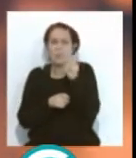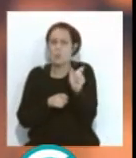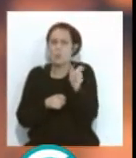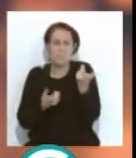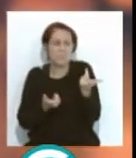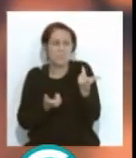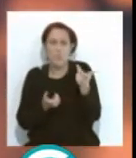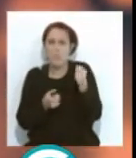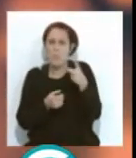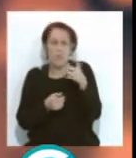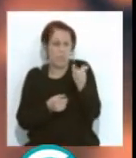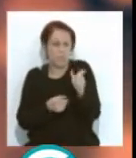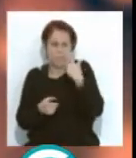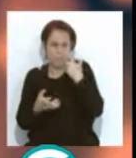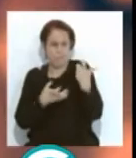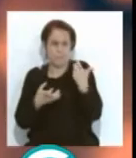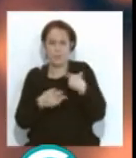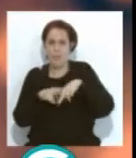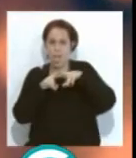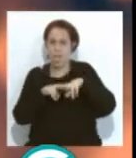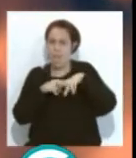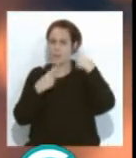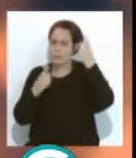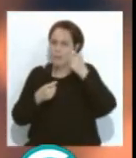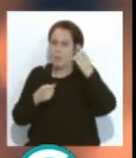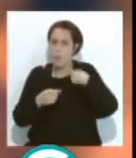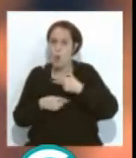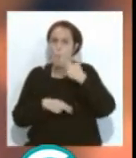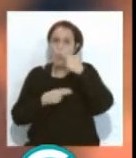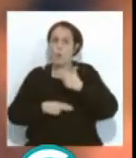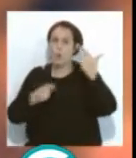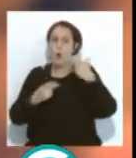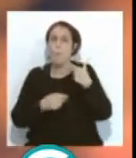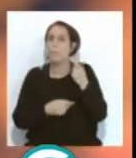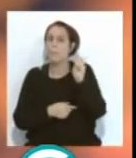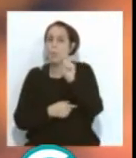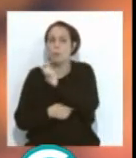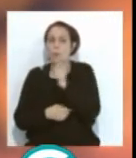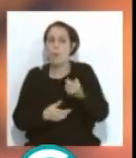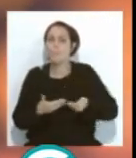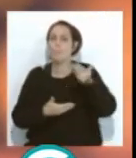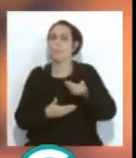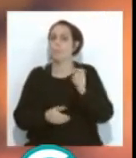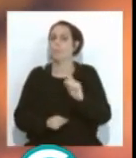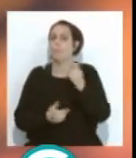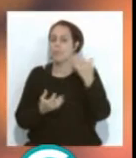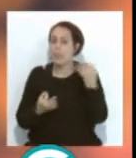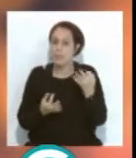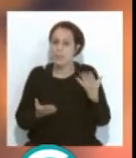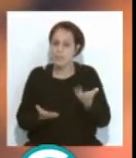llama tanto la atención, cuando intentamos analizar, cuando se publican las puntuaciones, qué ha tenido más peso y qué menos.